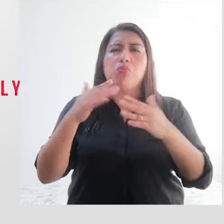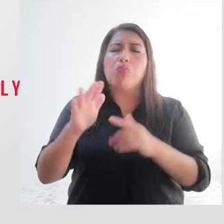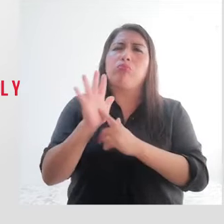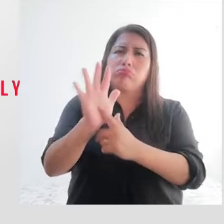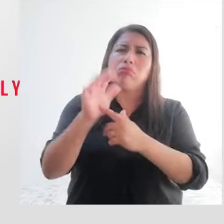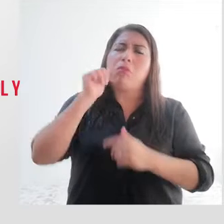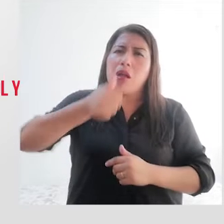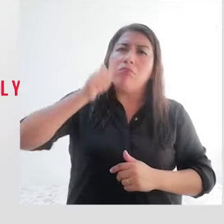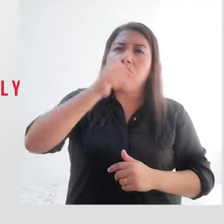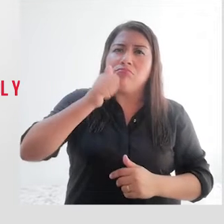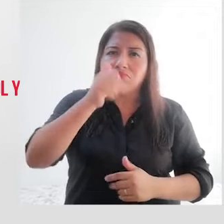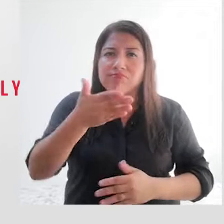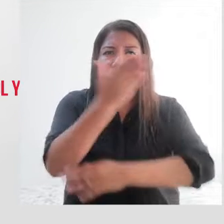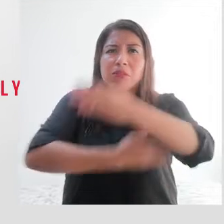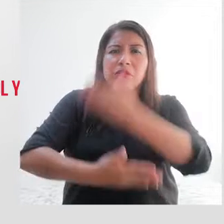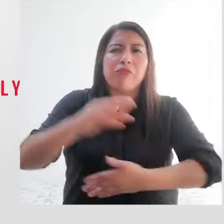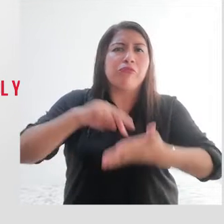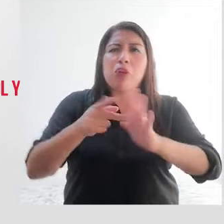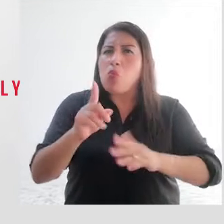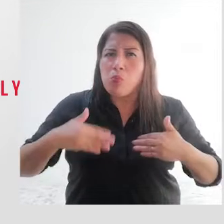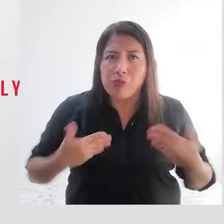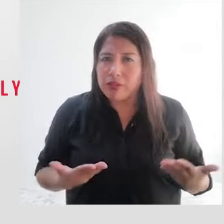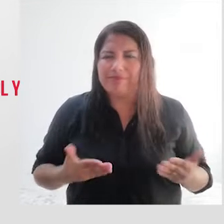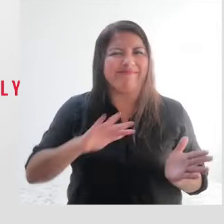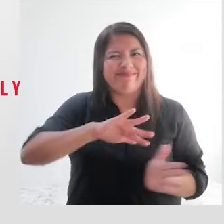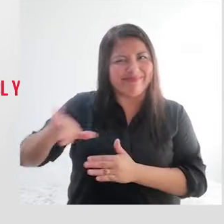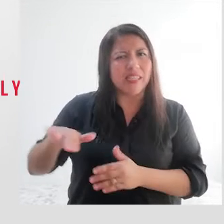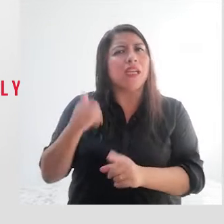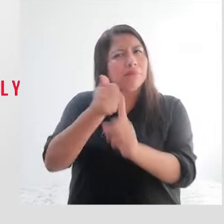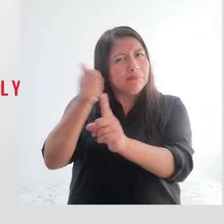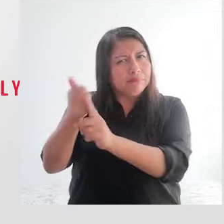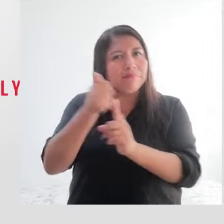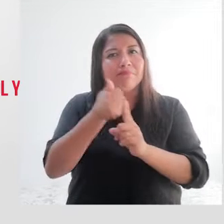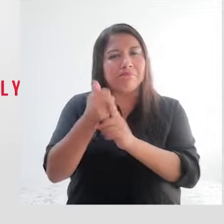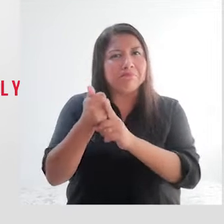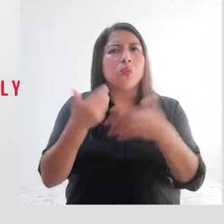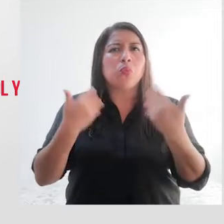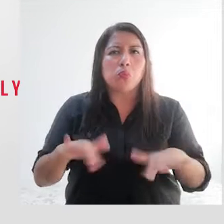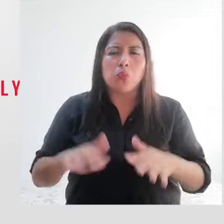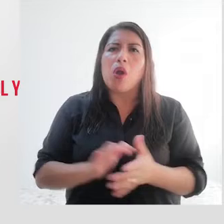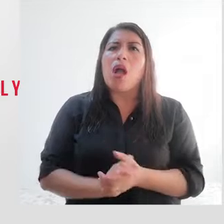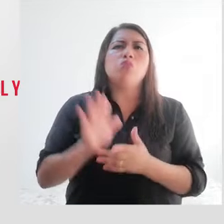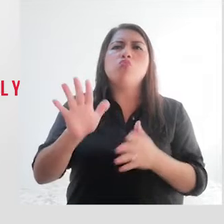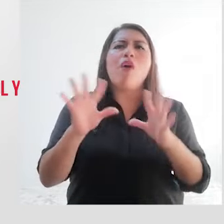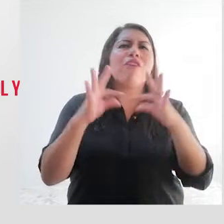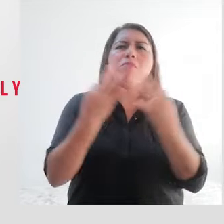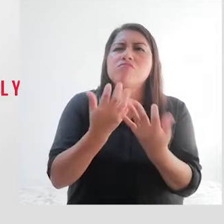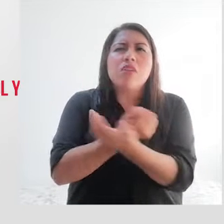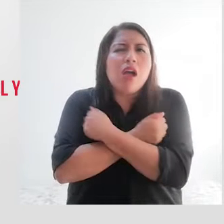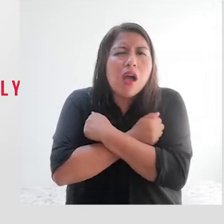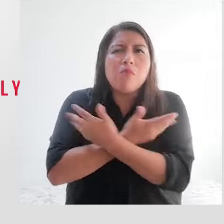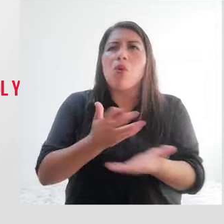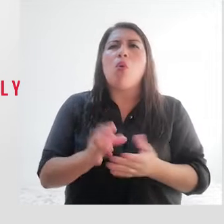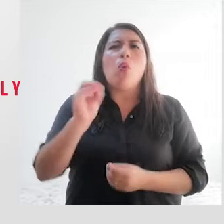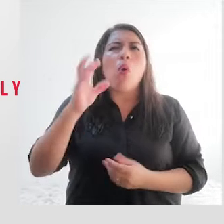nos demuestran que la discapacidad no es incapacidad, sea a través de ellas mismas, de un ser amado o de una